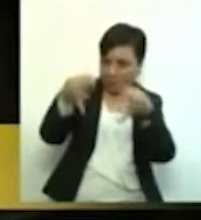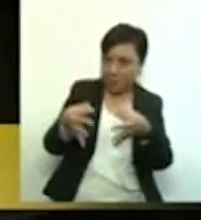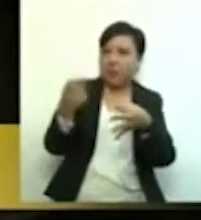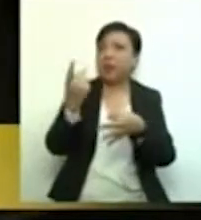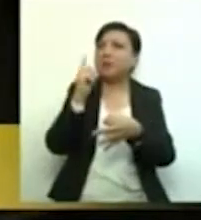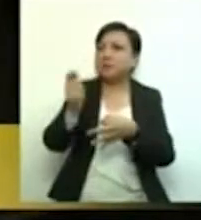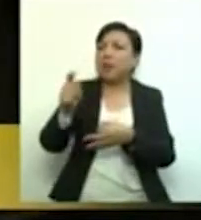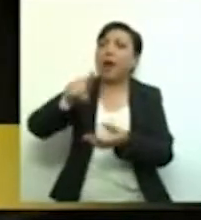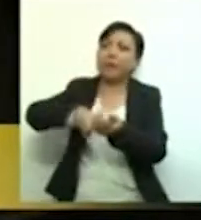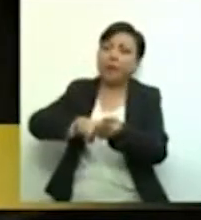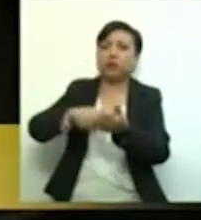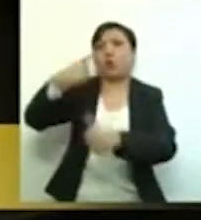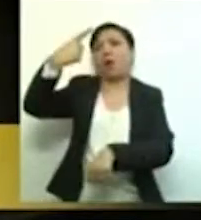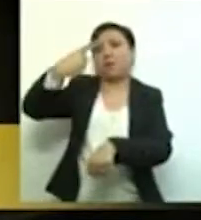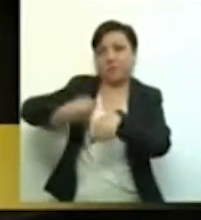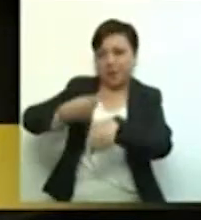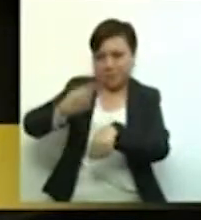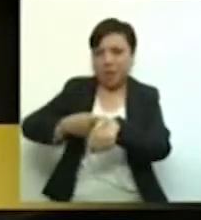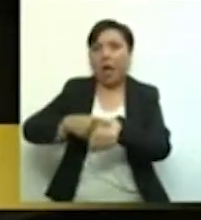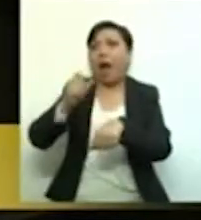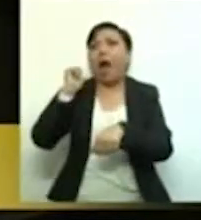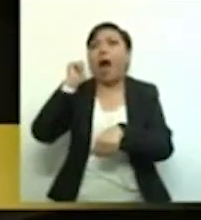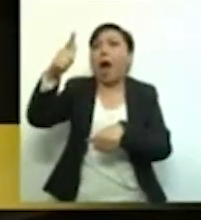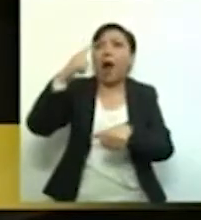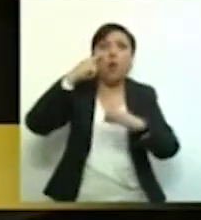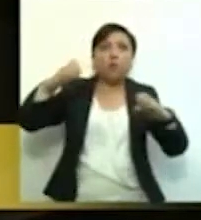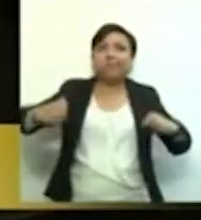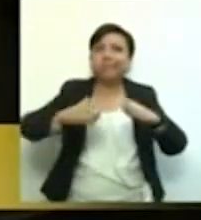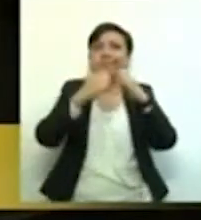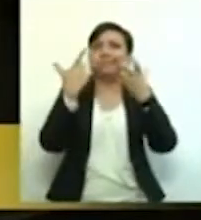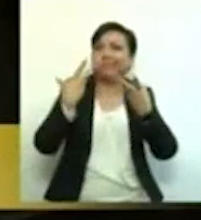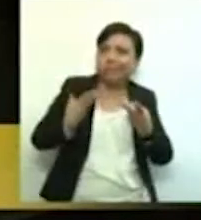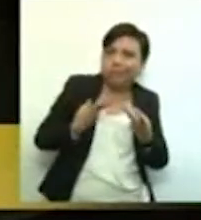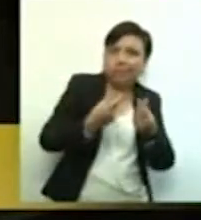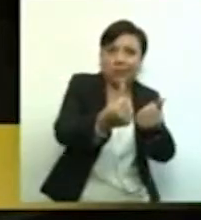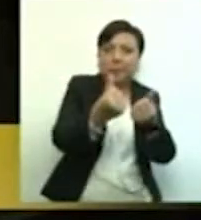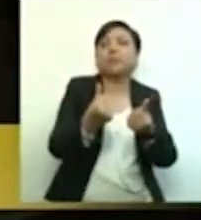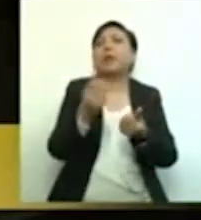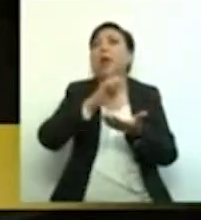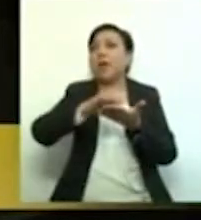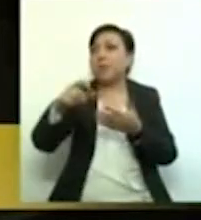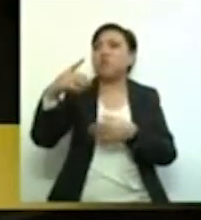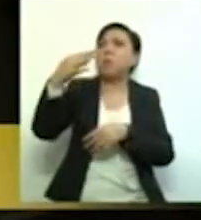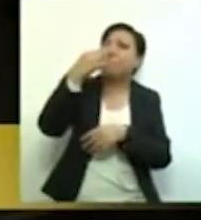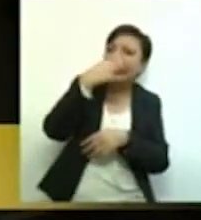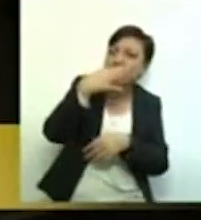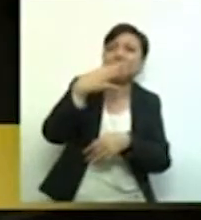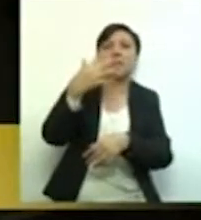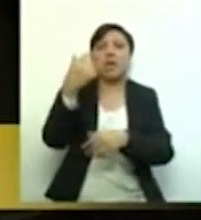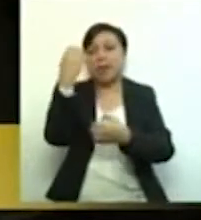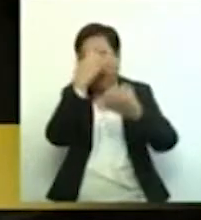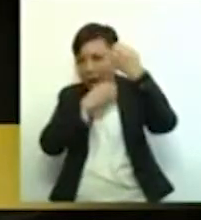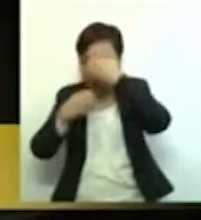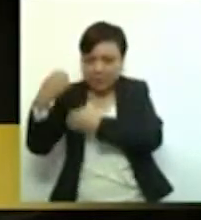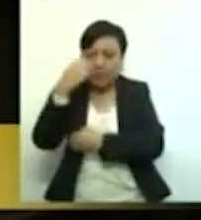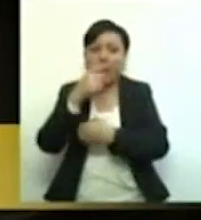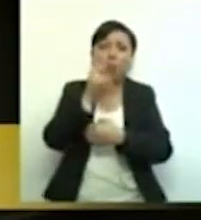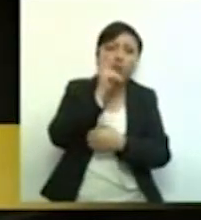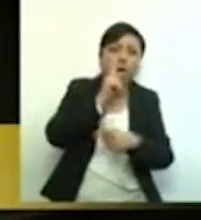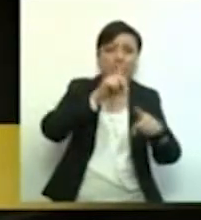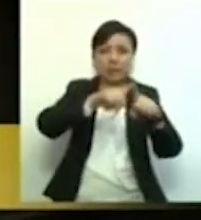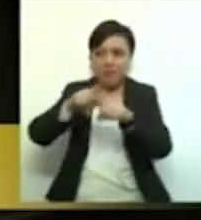padezcan alguna enfermedad que provoque gastos catastróficos, incluyendo el abasto y distribución de medicamentos y exámenes clínicos.